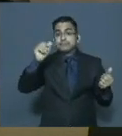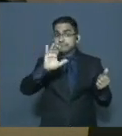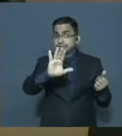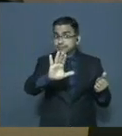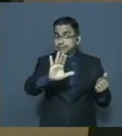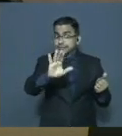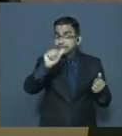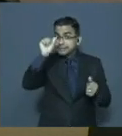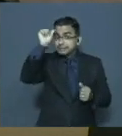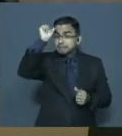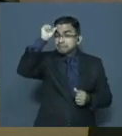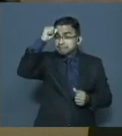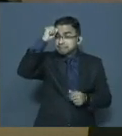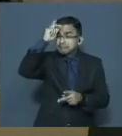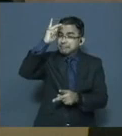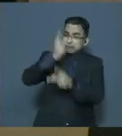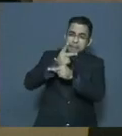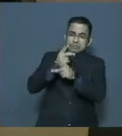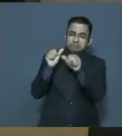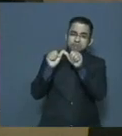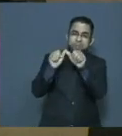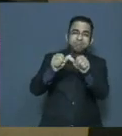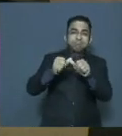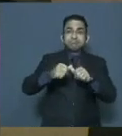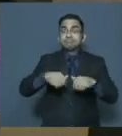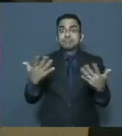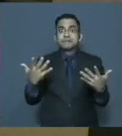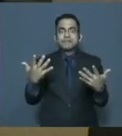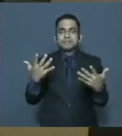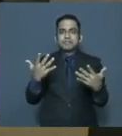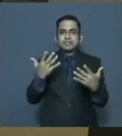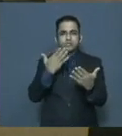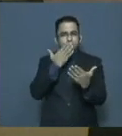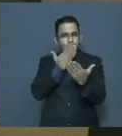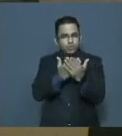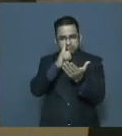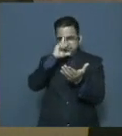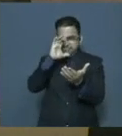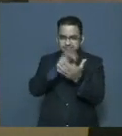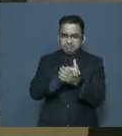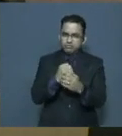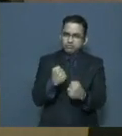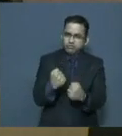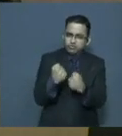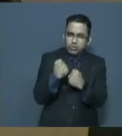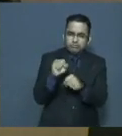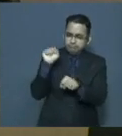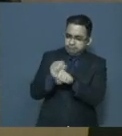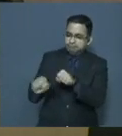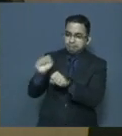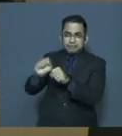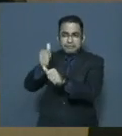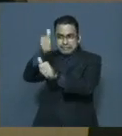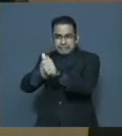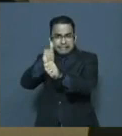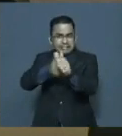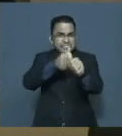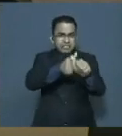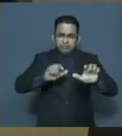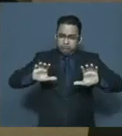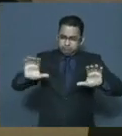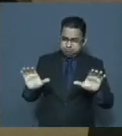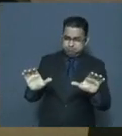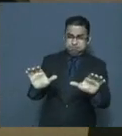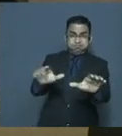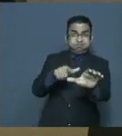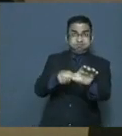olvidado, estoy seguro, son la templanza, la convicción y la fuerza con que cada uno de nosotros